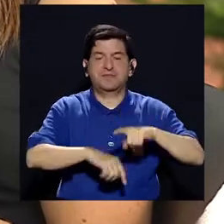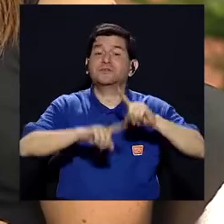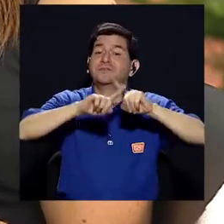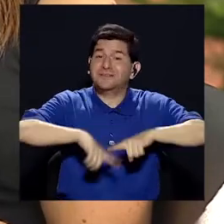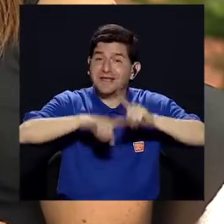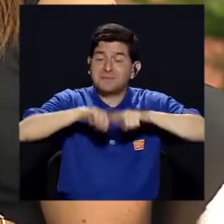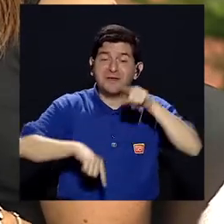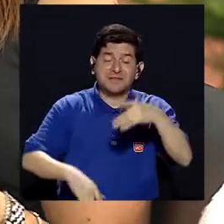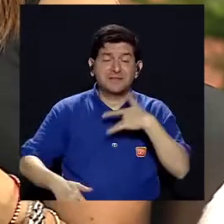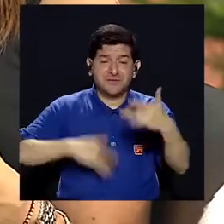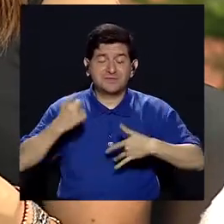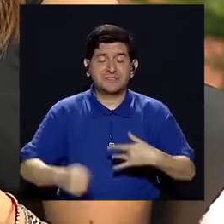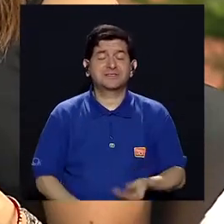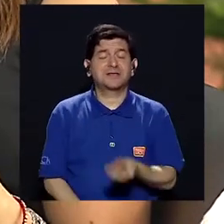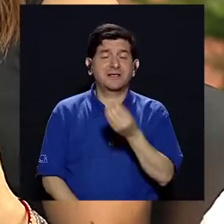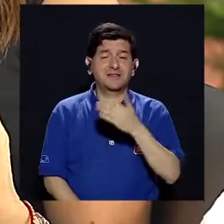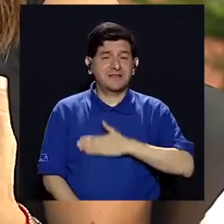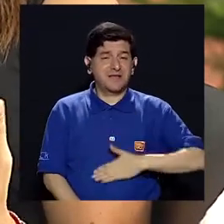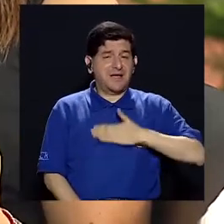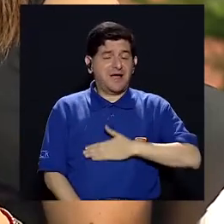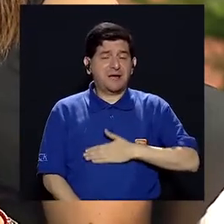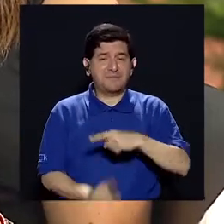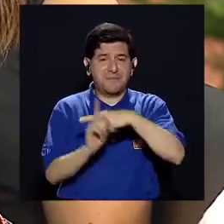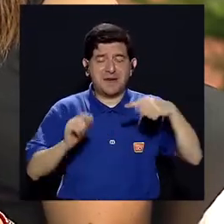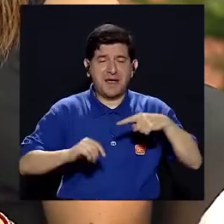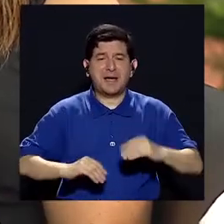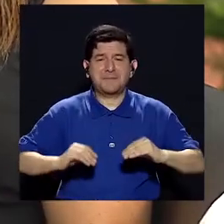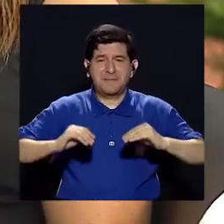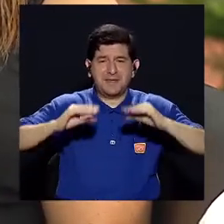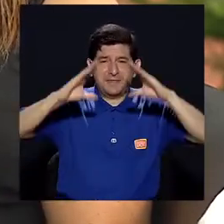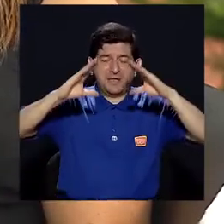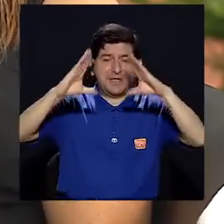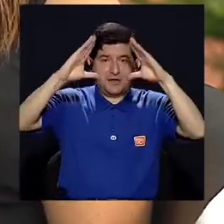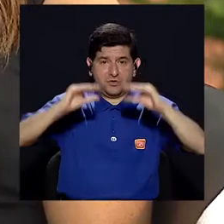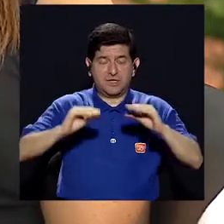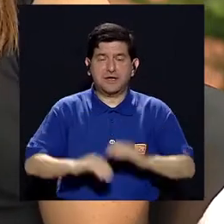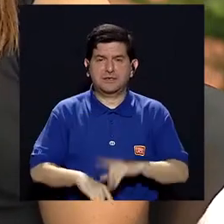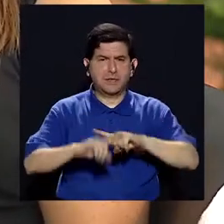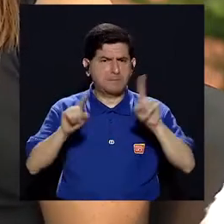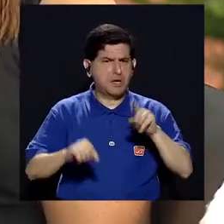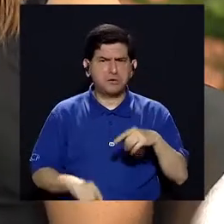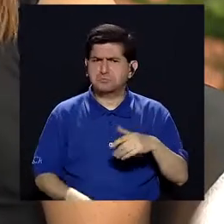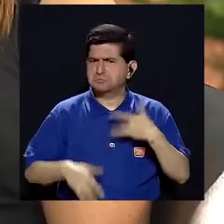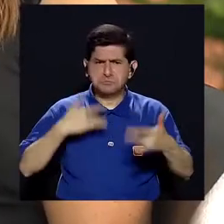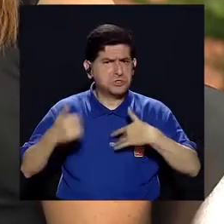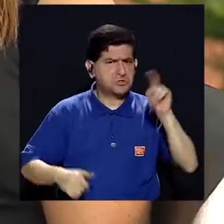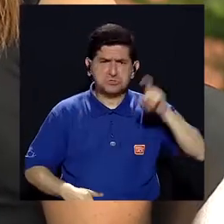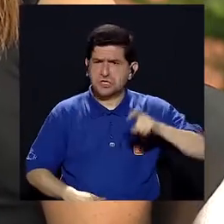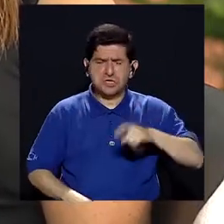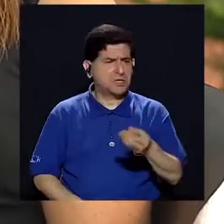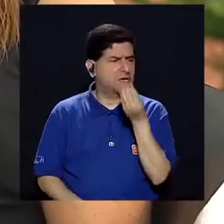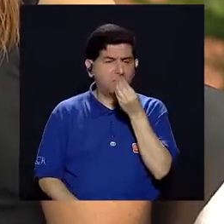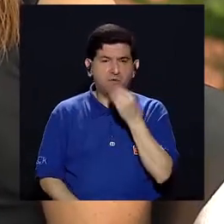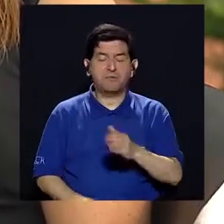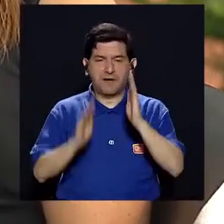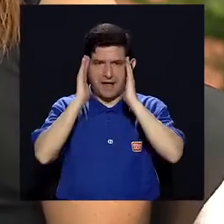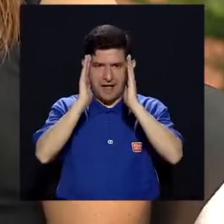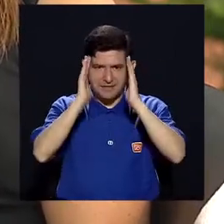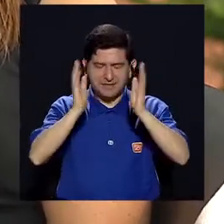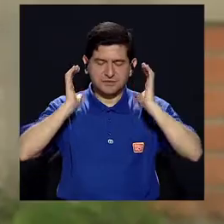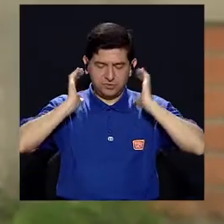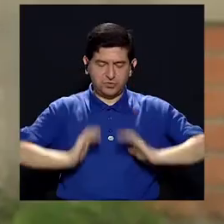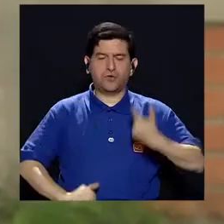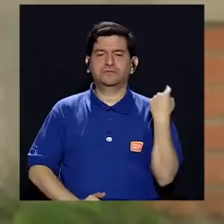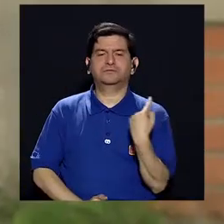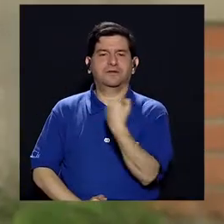que nos puede dar, por ende es, si usted siente hambre a media mañana, a media tarde, coma, pero si no siente, no obliga a su cuerpo a comer también, ¿verdad? Entonces hay que